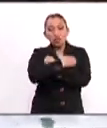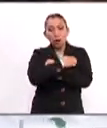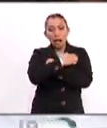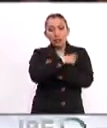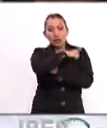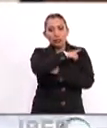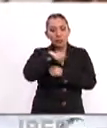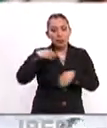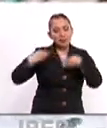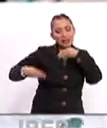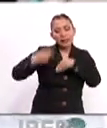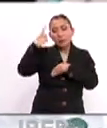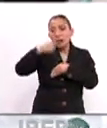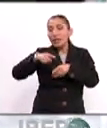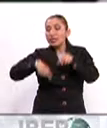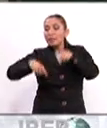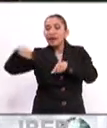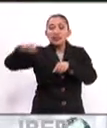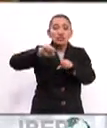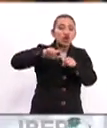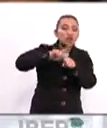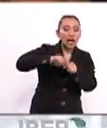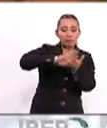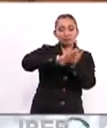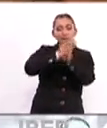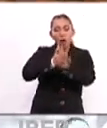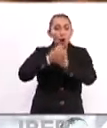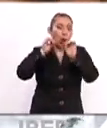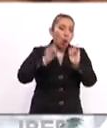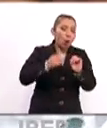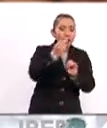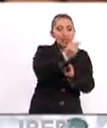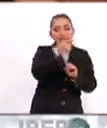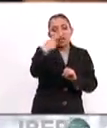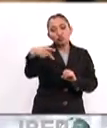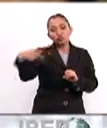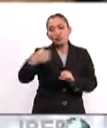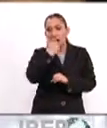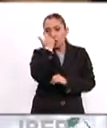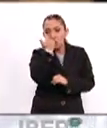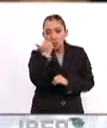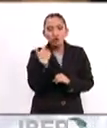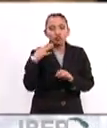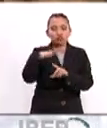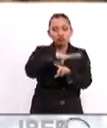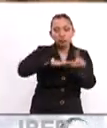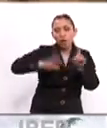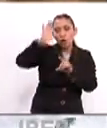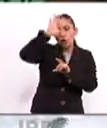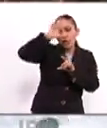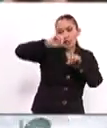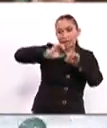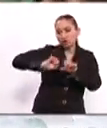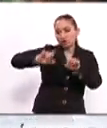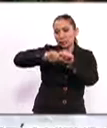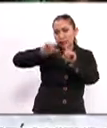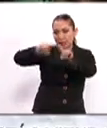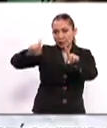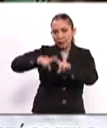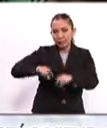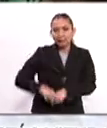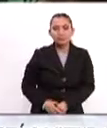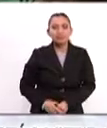educación debe ser flexible para adaptarse a sociedades en transformación y a las necesidades de estudiantes en contextos culturales y sociales